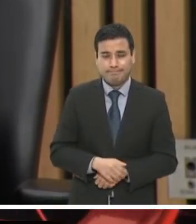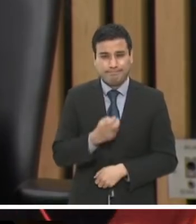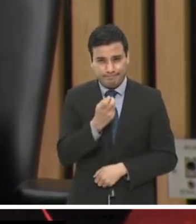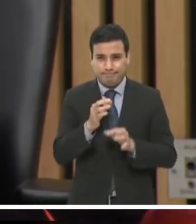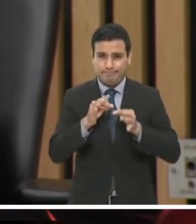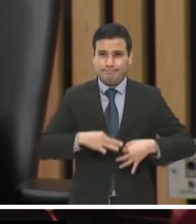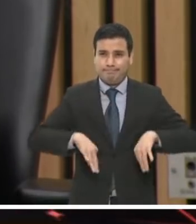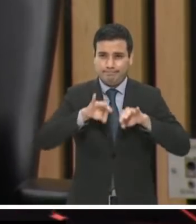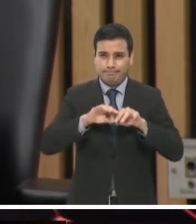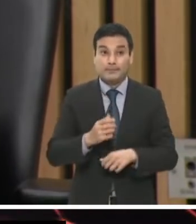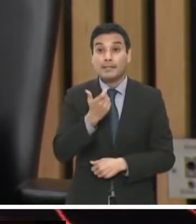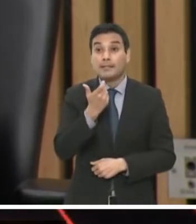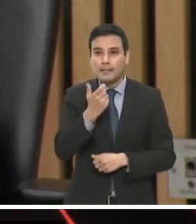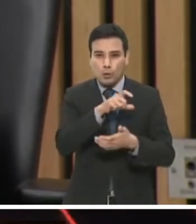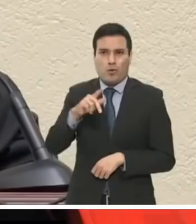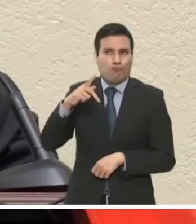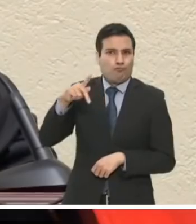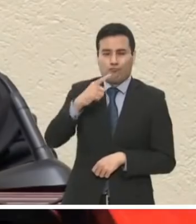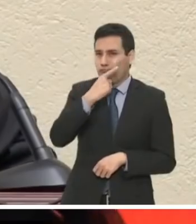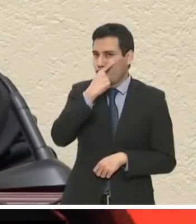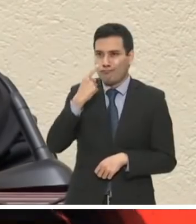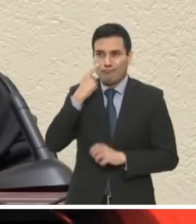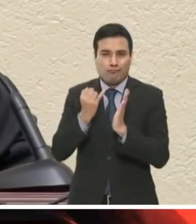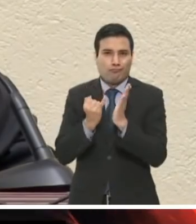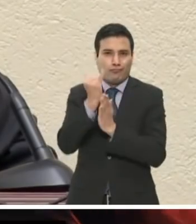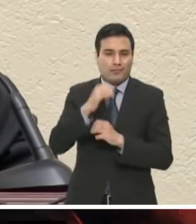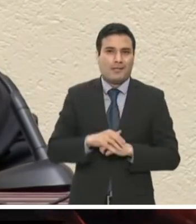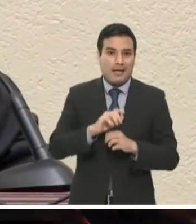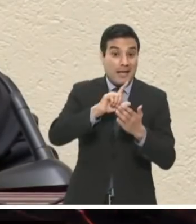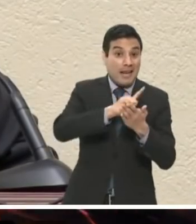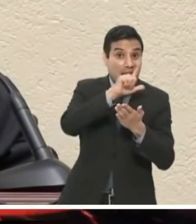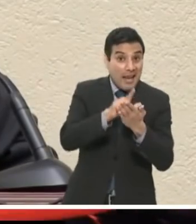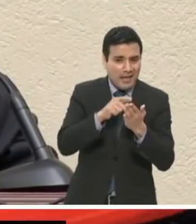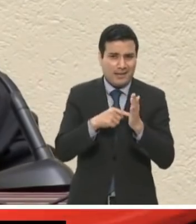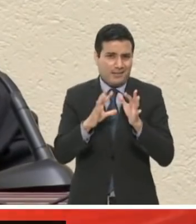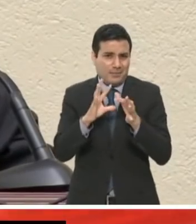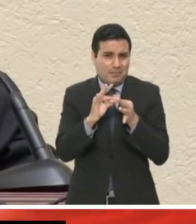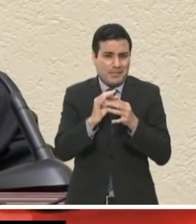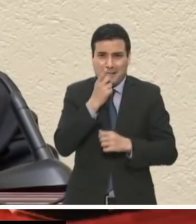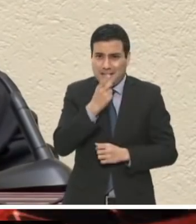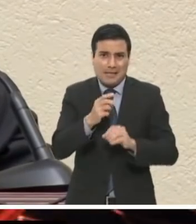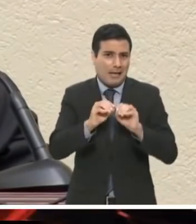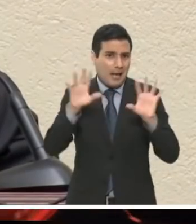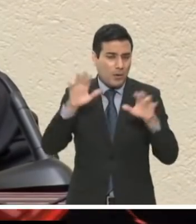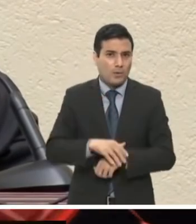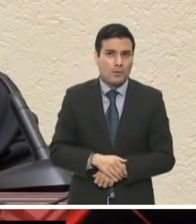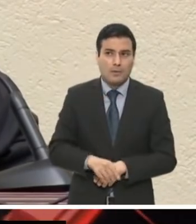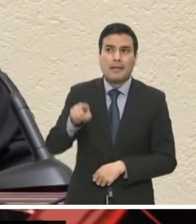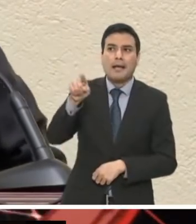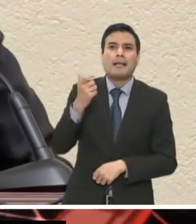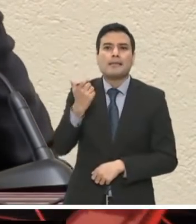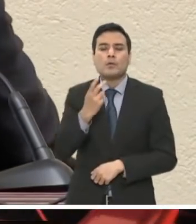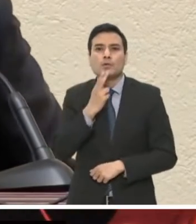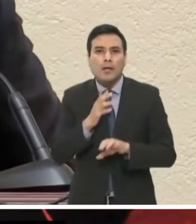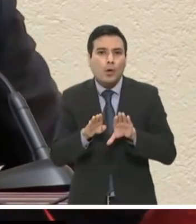para la compra de las vacunas. Amigos y amigas, a Lorenzo Córdoba y Acción Nacional,